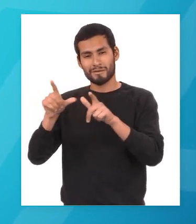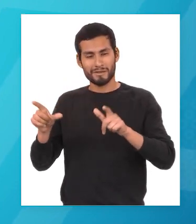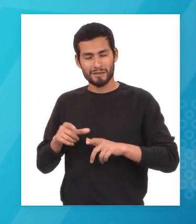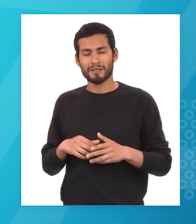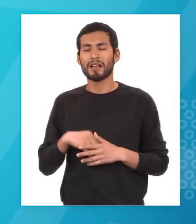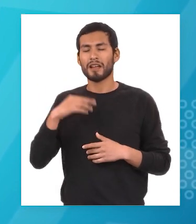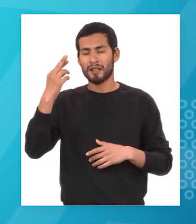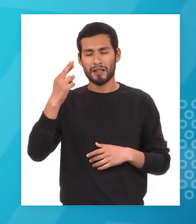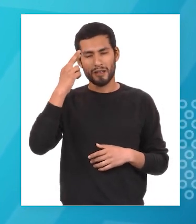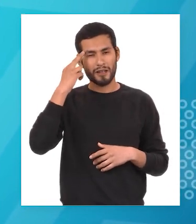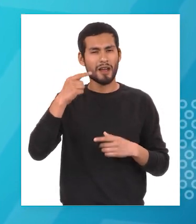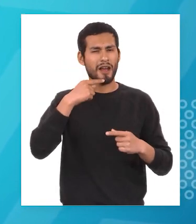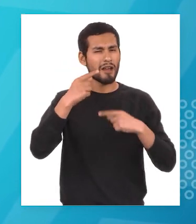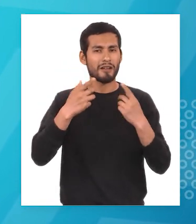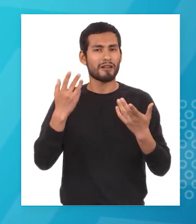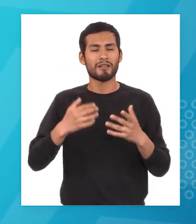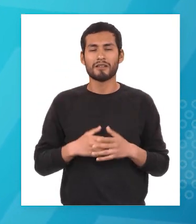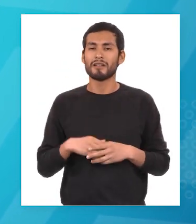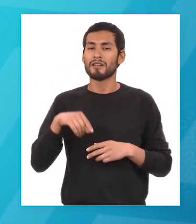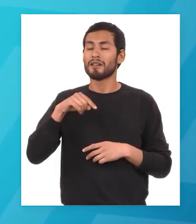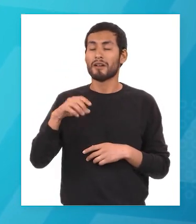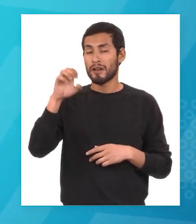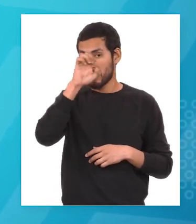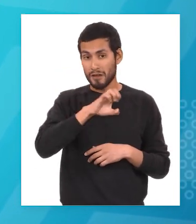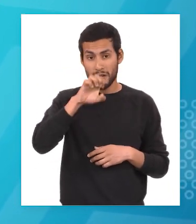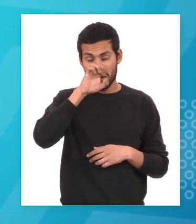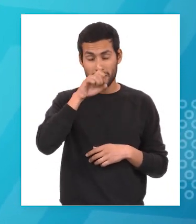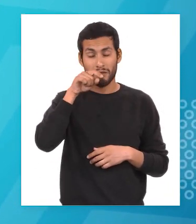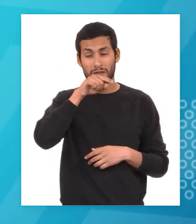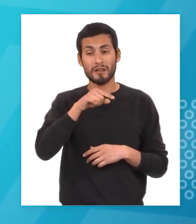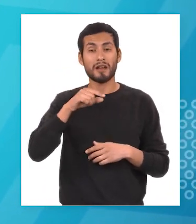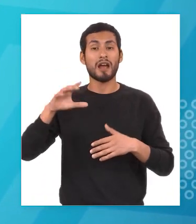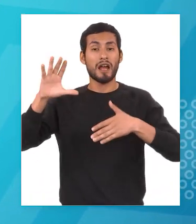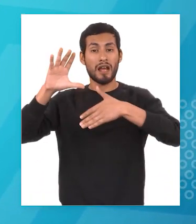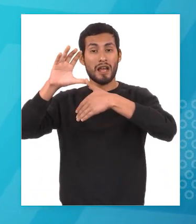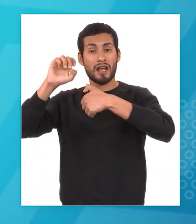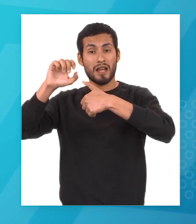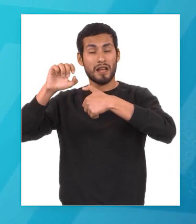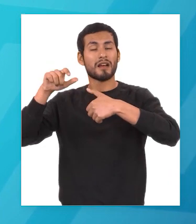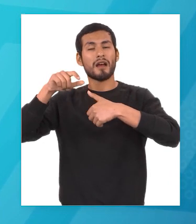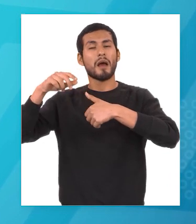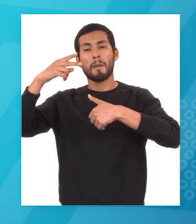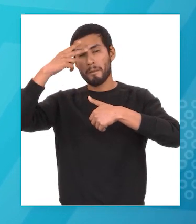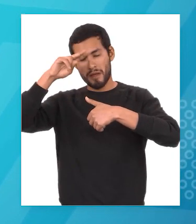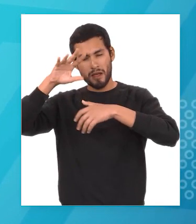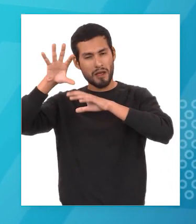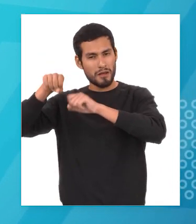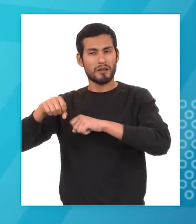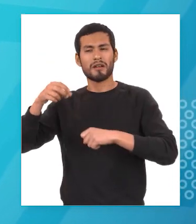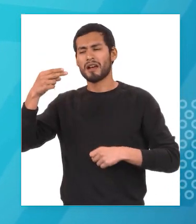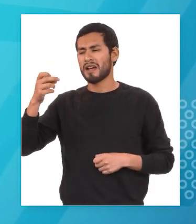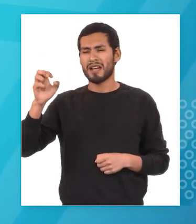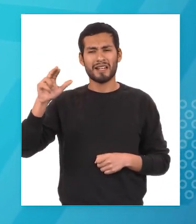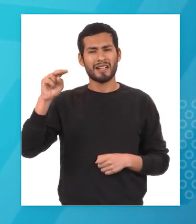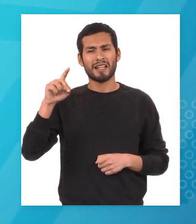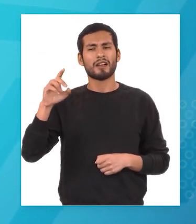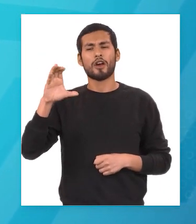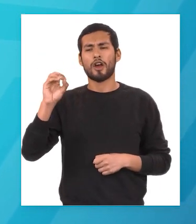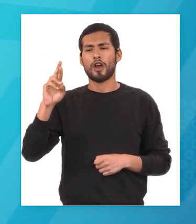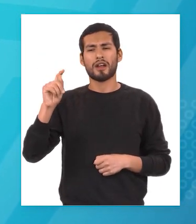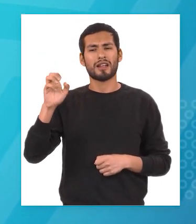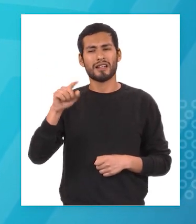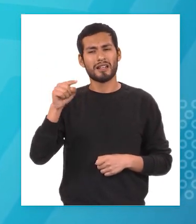por eso es momento de hablar de la ocupación europea en centroamérica y méxico con hernán